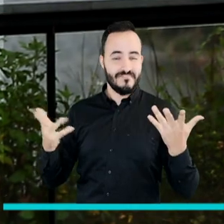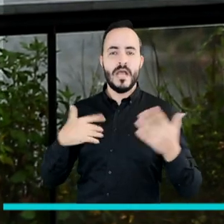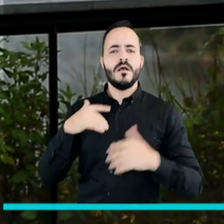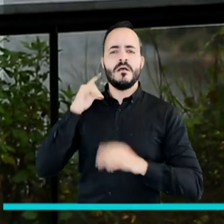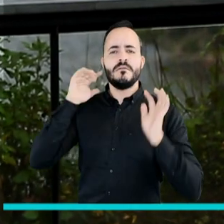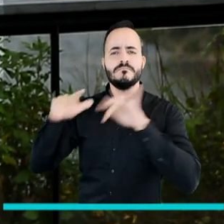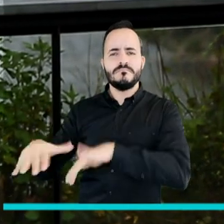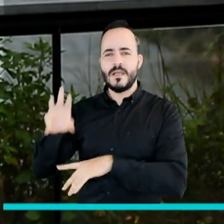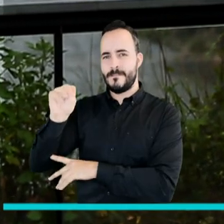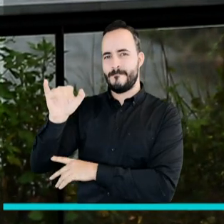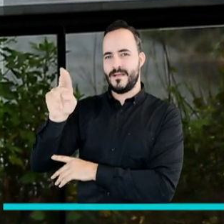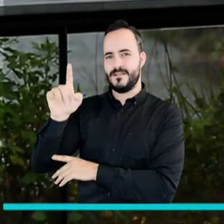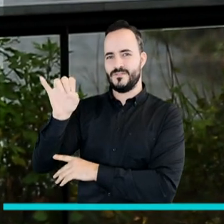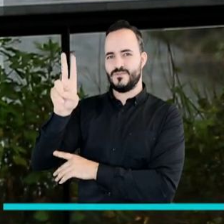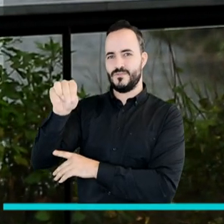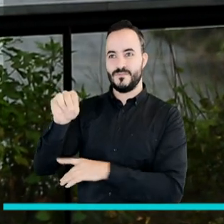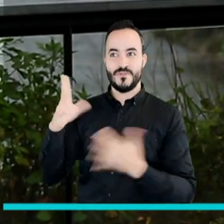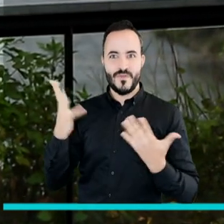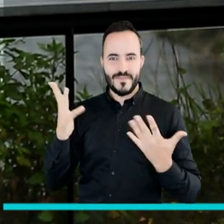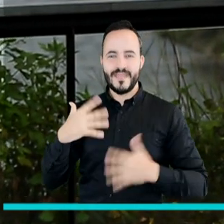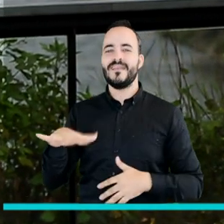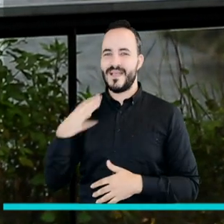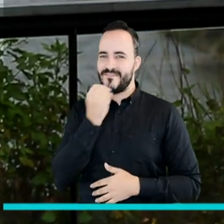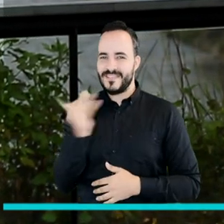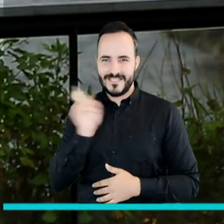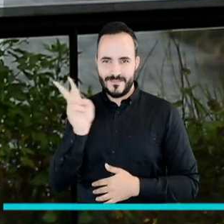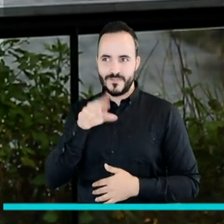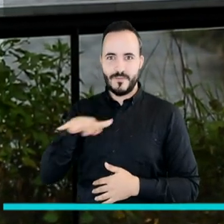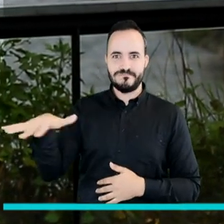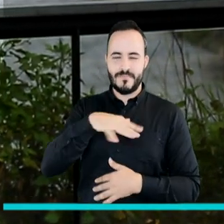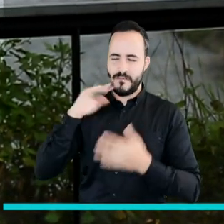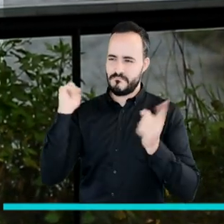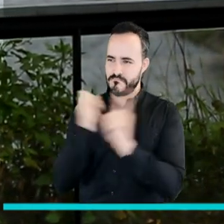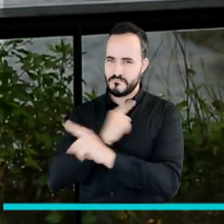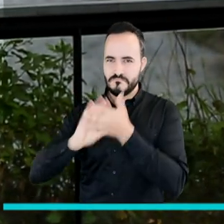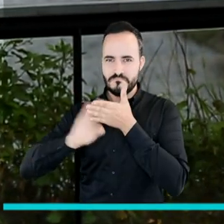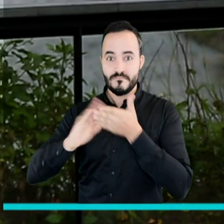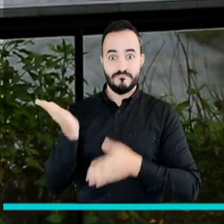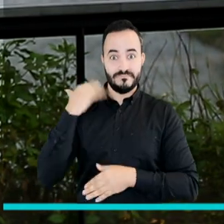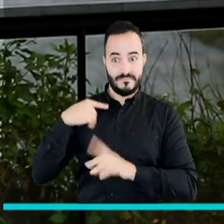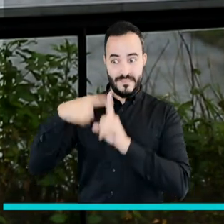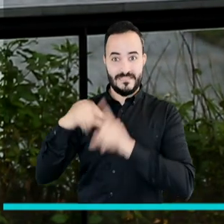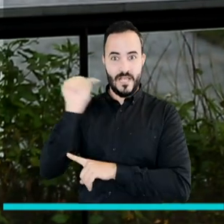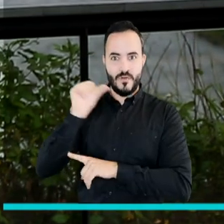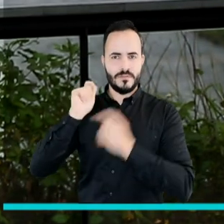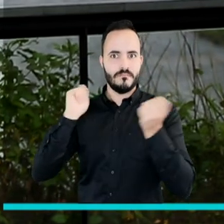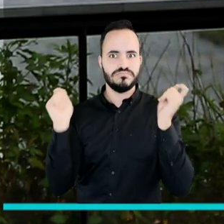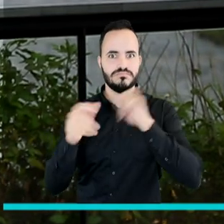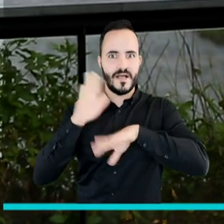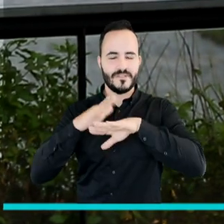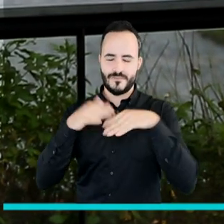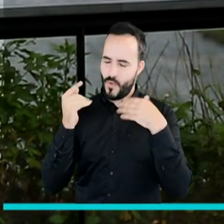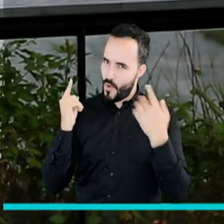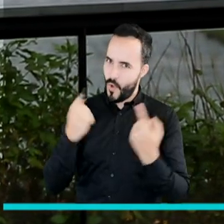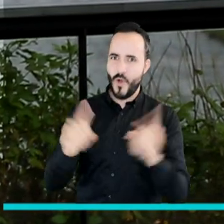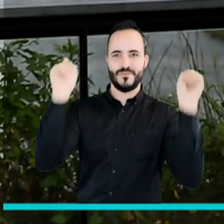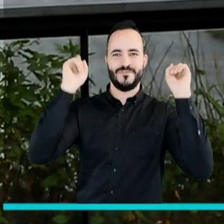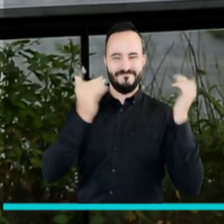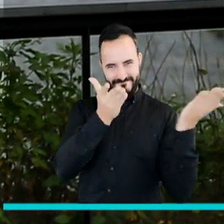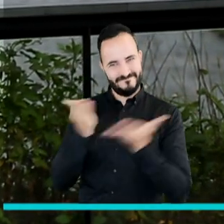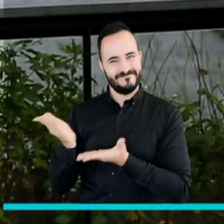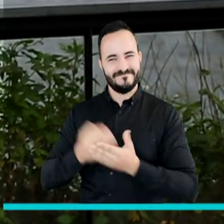trata del Parque La Mansión, ubicado en la Comuna 8 Villahermosa, un lugar que desde el pasado mes de agosto le cambió a la vida al sector.